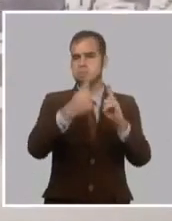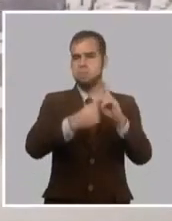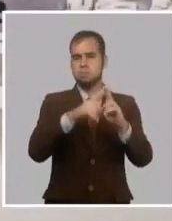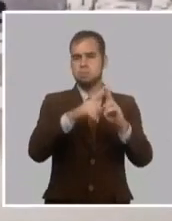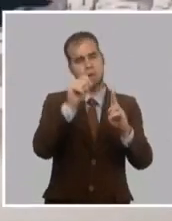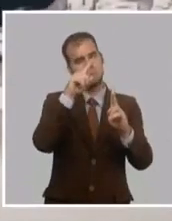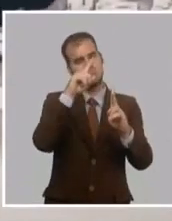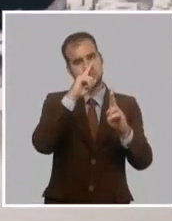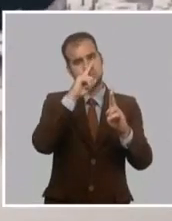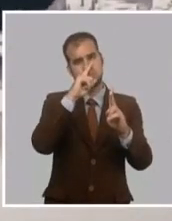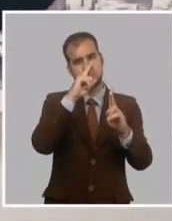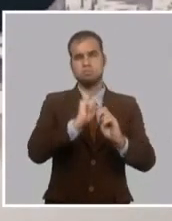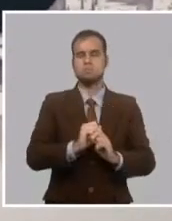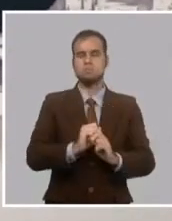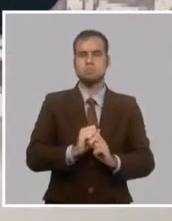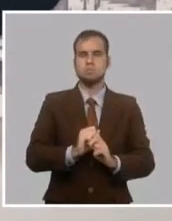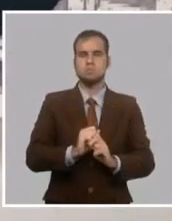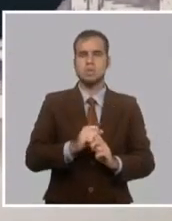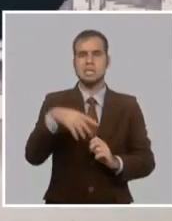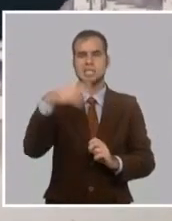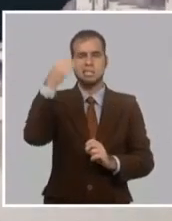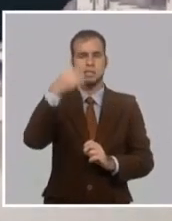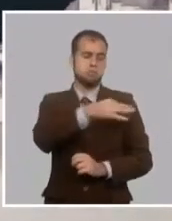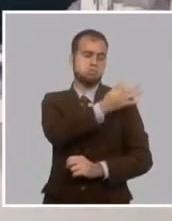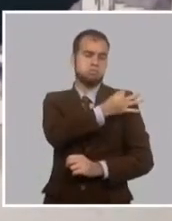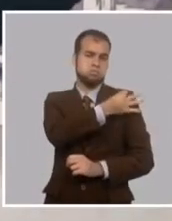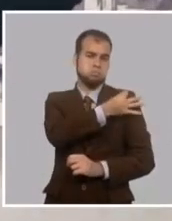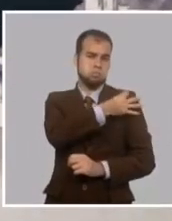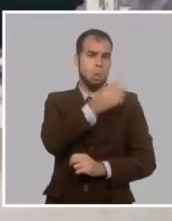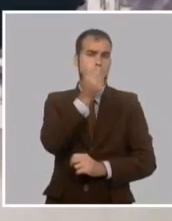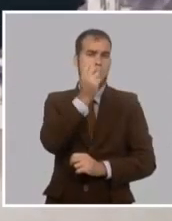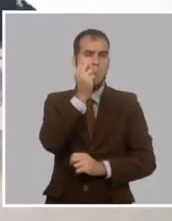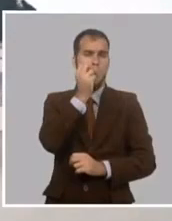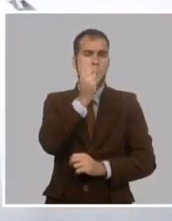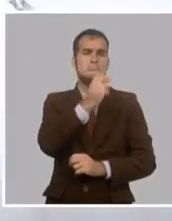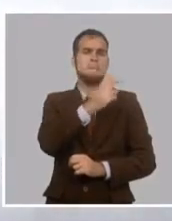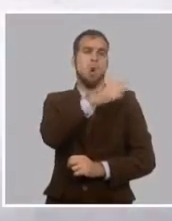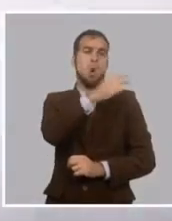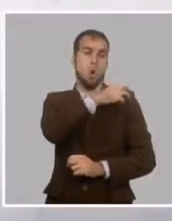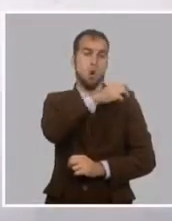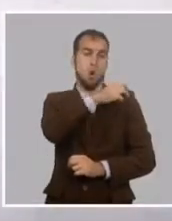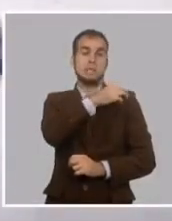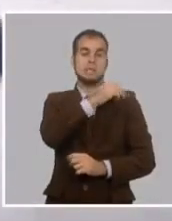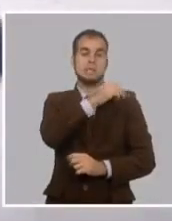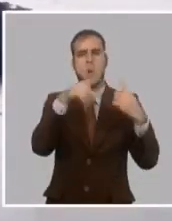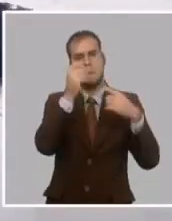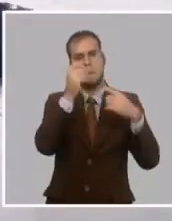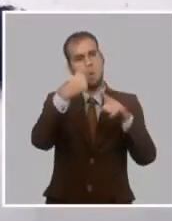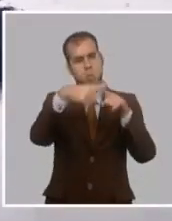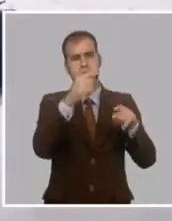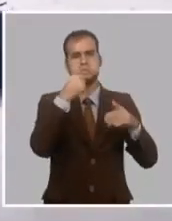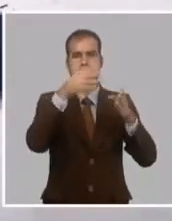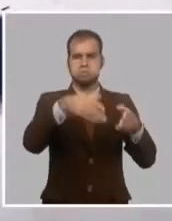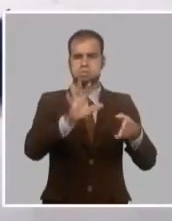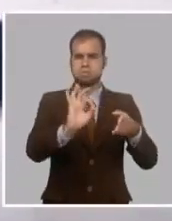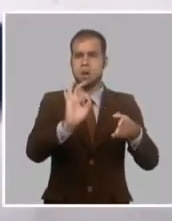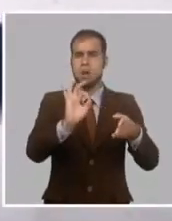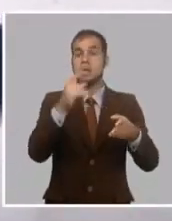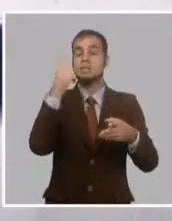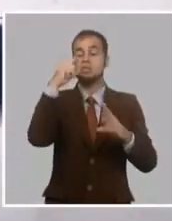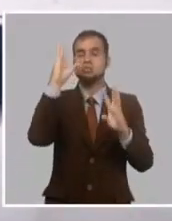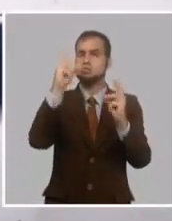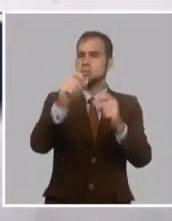del duelo el coronel José Jiménez de Sandoval y se procede a la inhumación en el nicho número